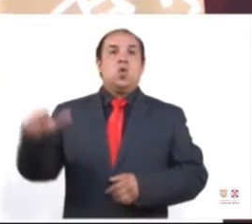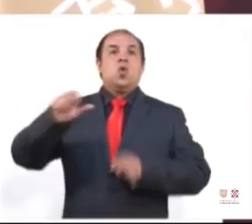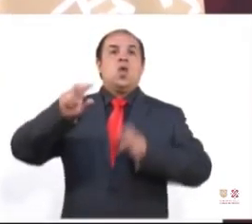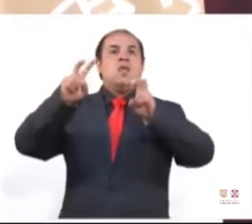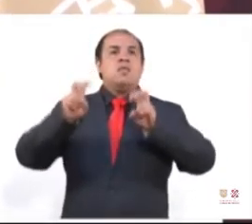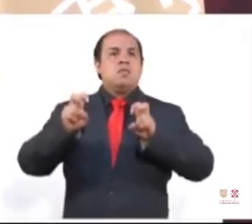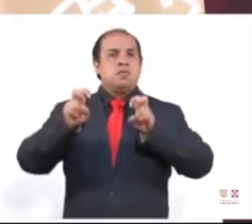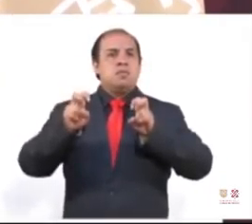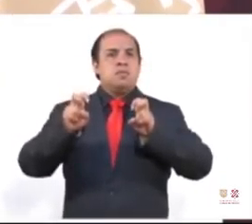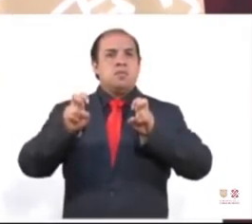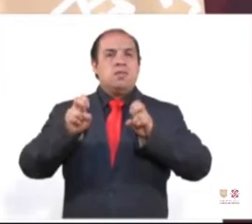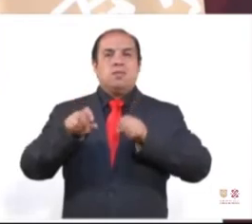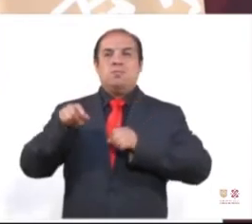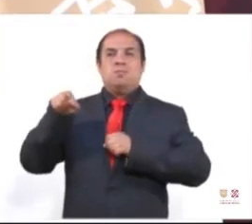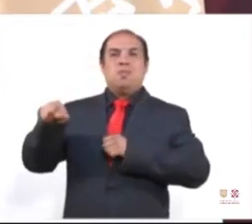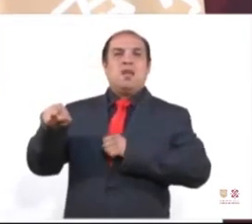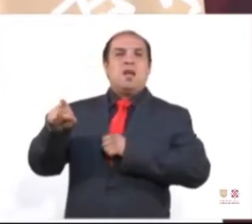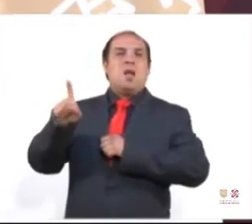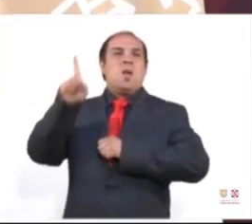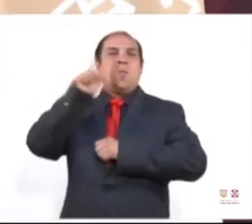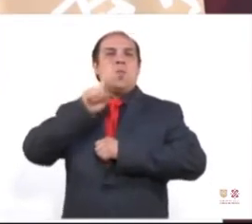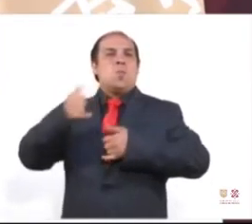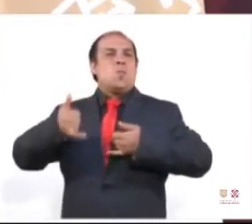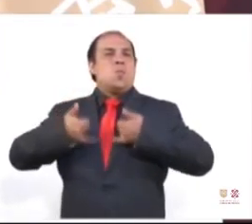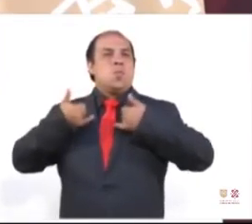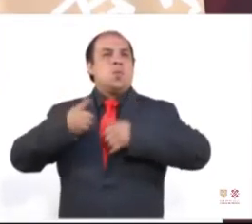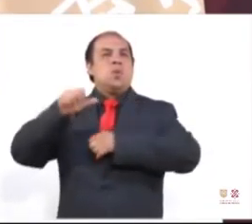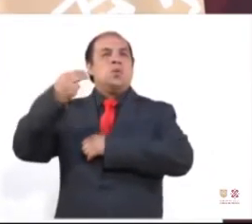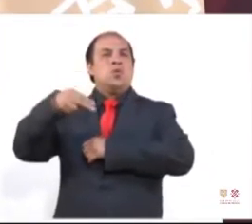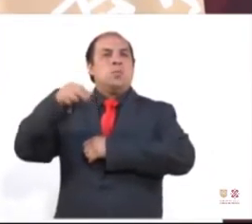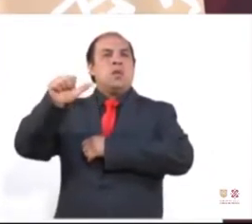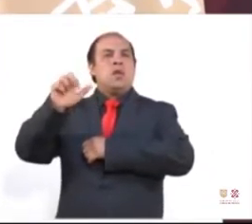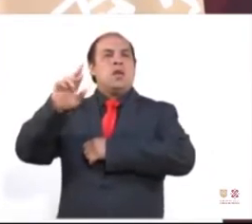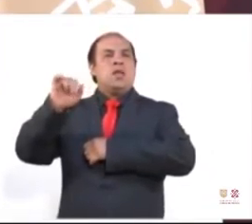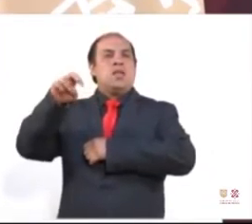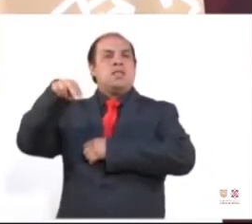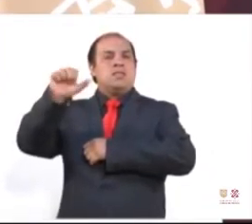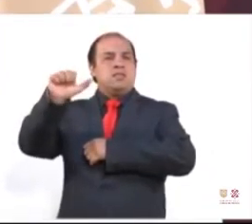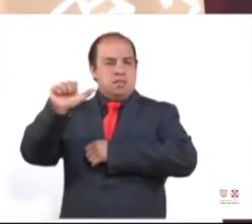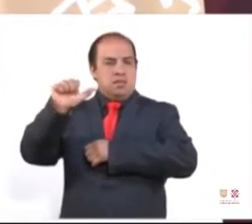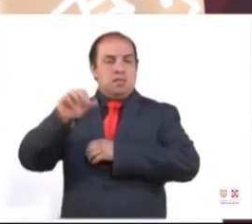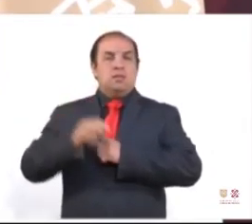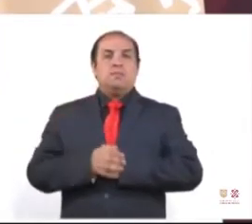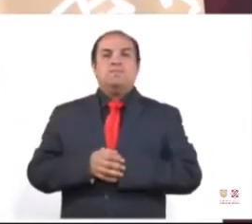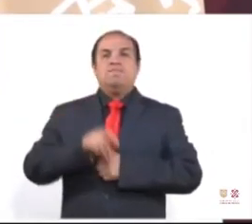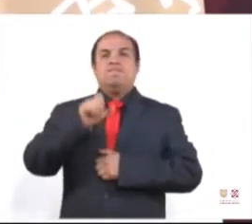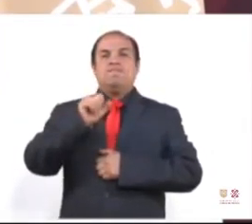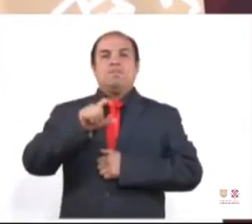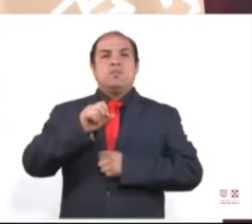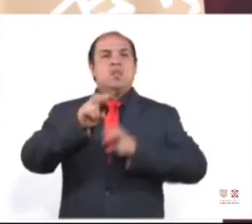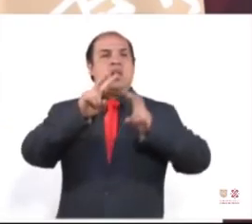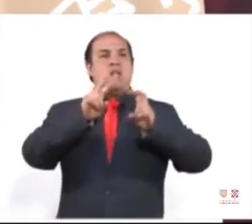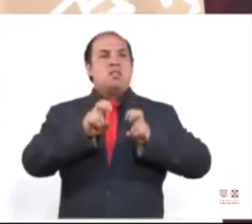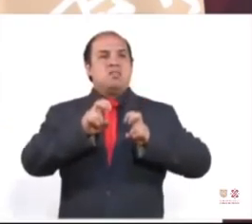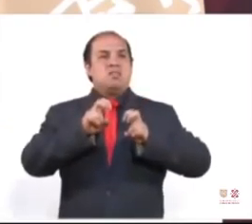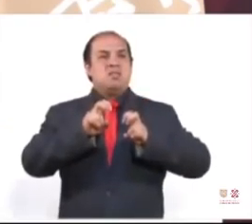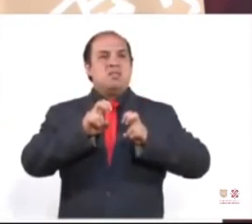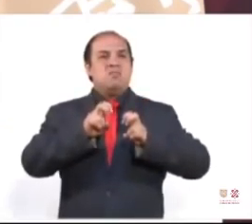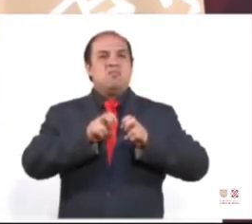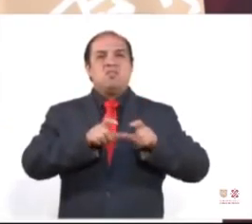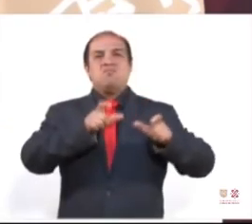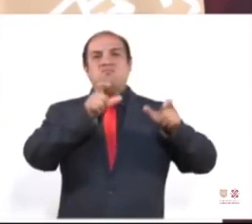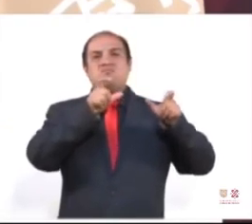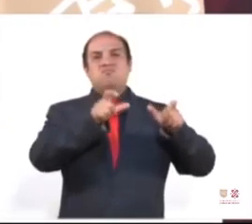y quiero hablar de la impunidad en caso de los feminicidios.